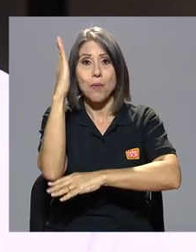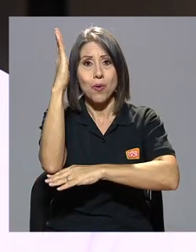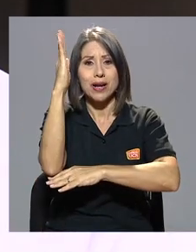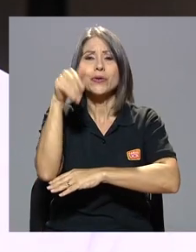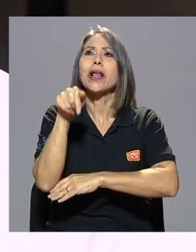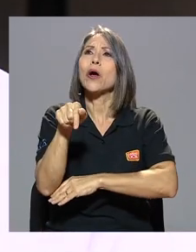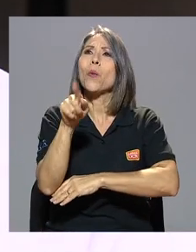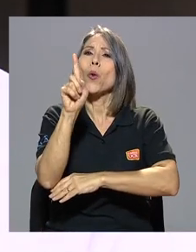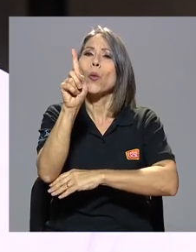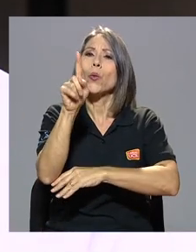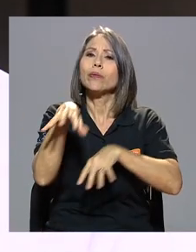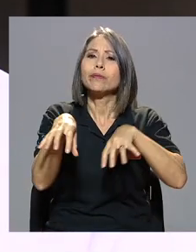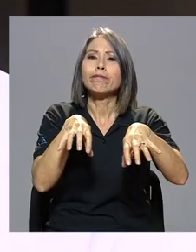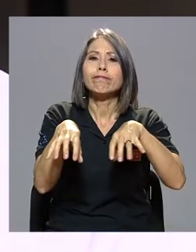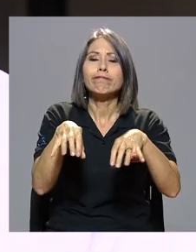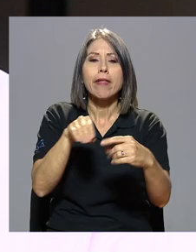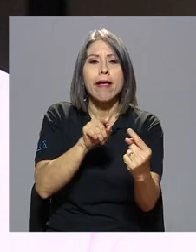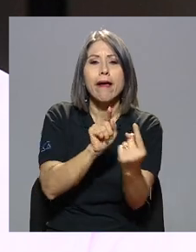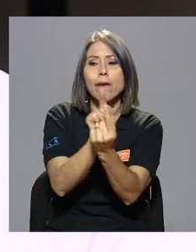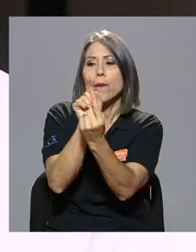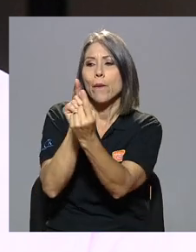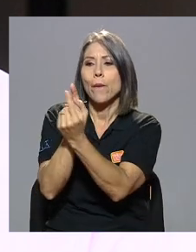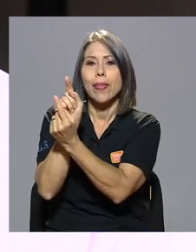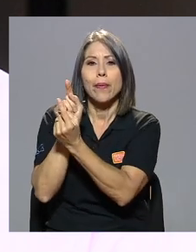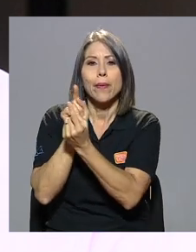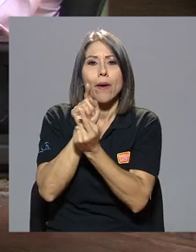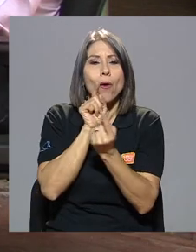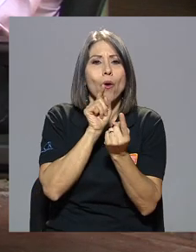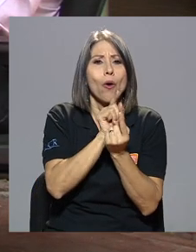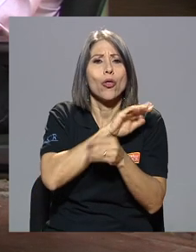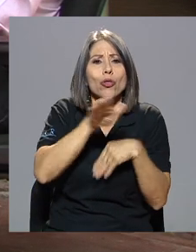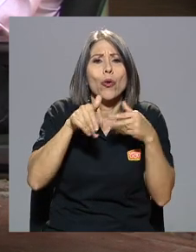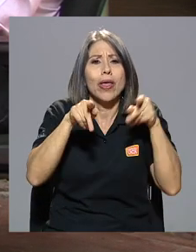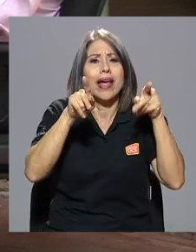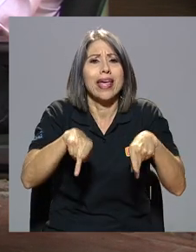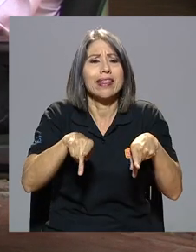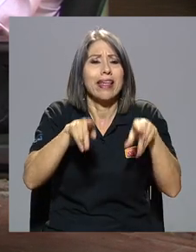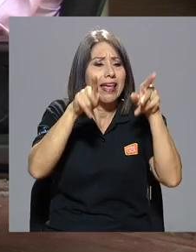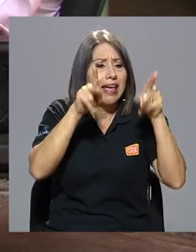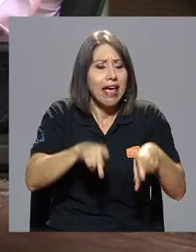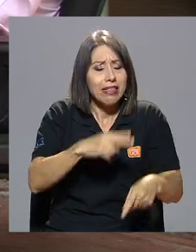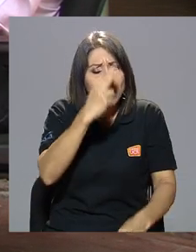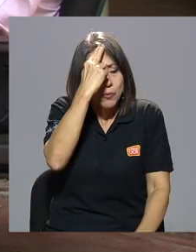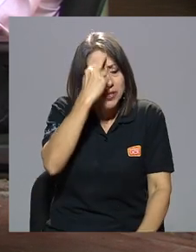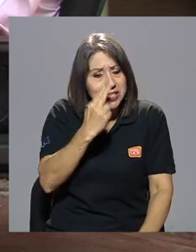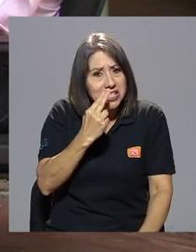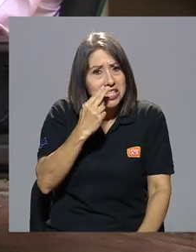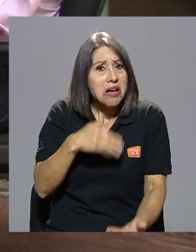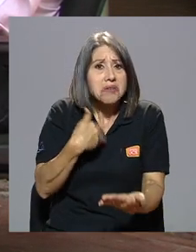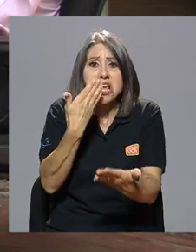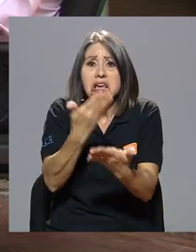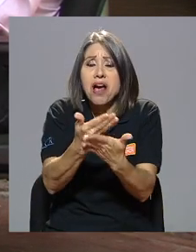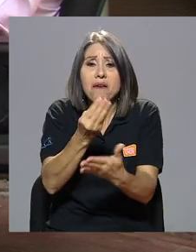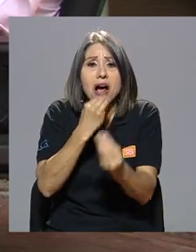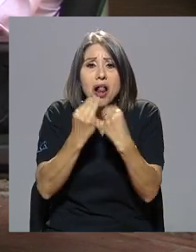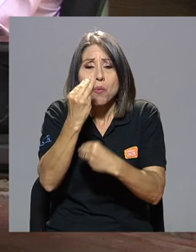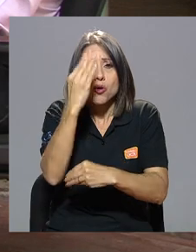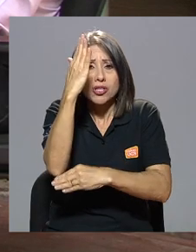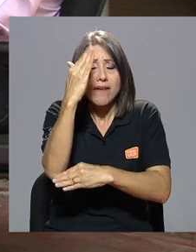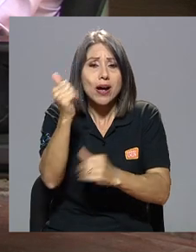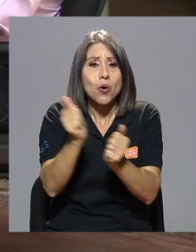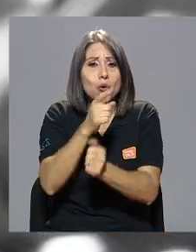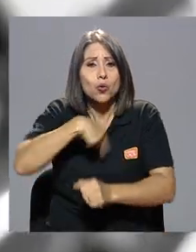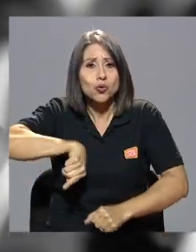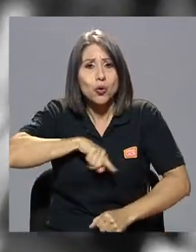eran puntos de encuentro. Puntos de encuentro de toda clase de gente. De gente muy sencilla que llegaba y que almorzaba